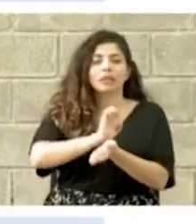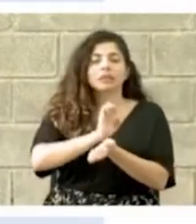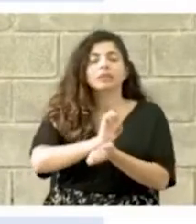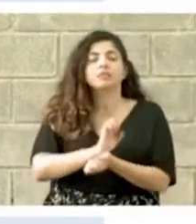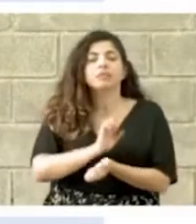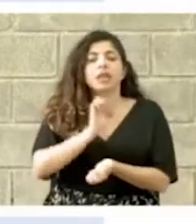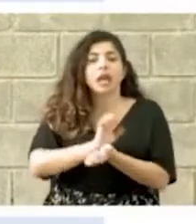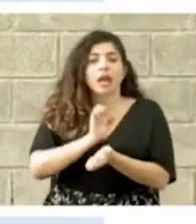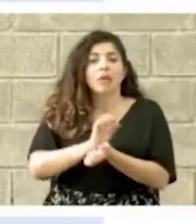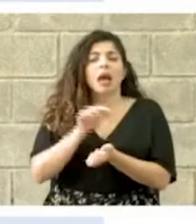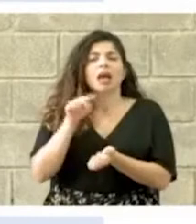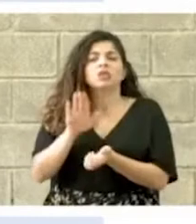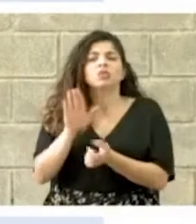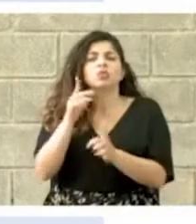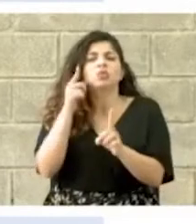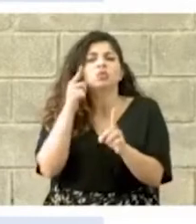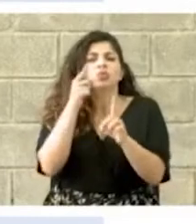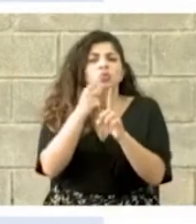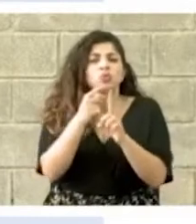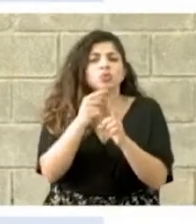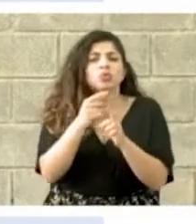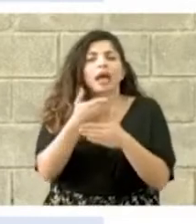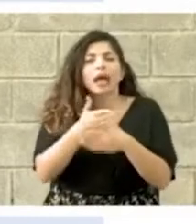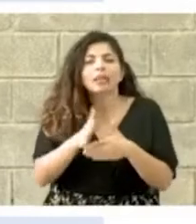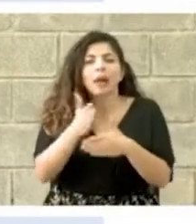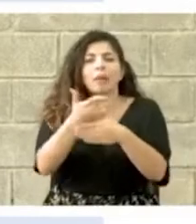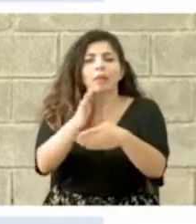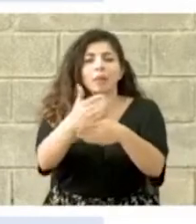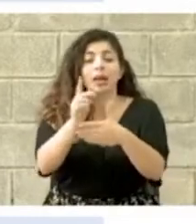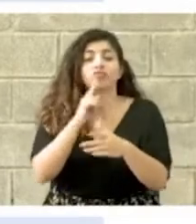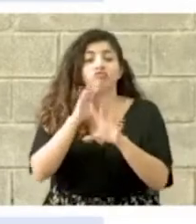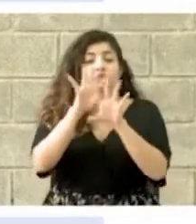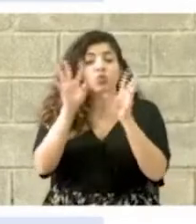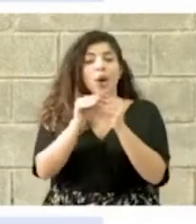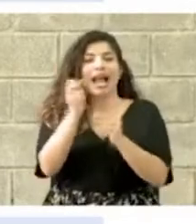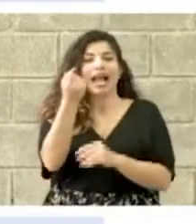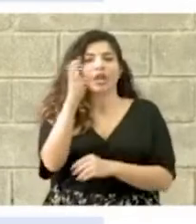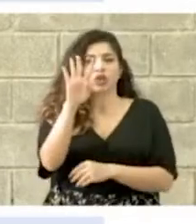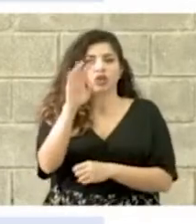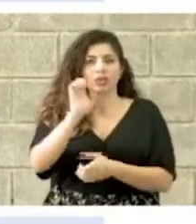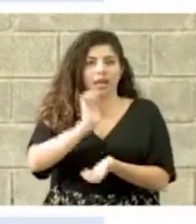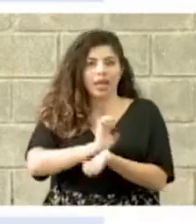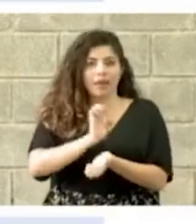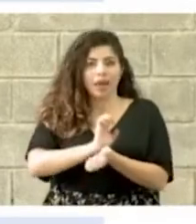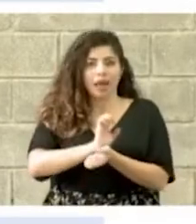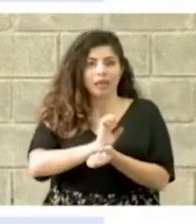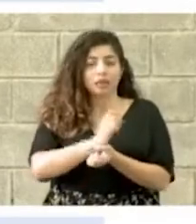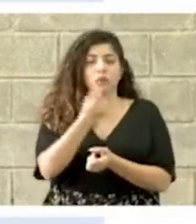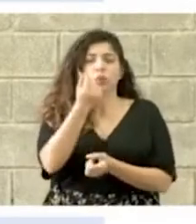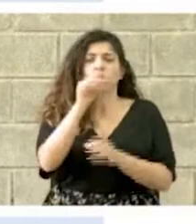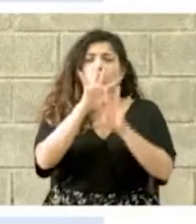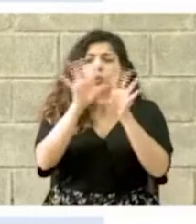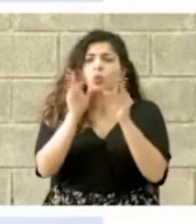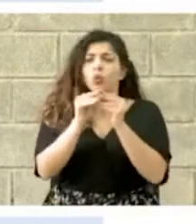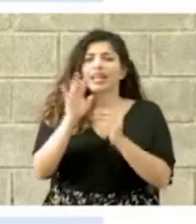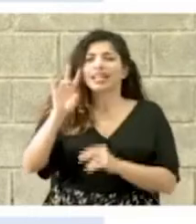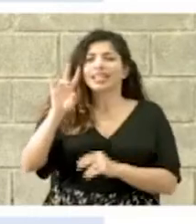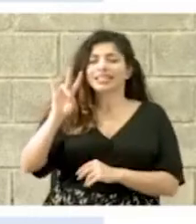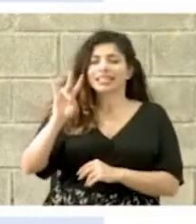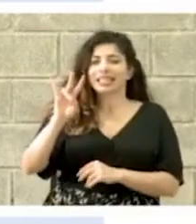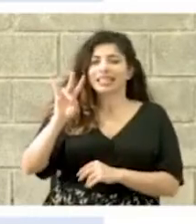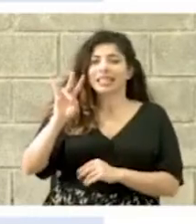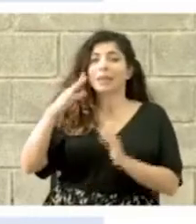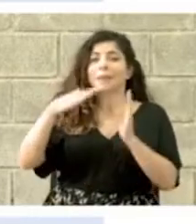encaminadas en diferentes etapas. Son 14 sedes de VICE para un monto total de 7